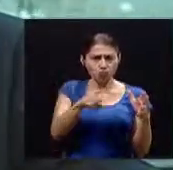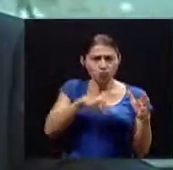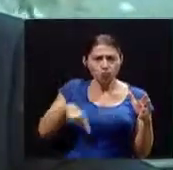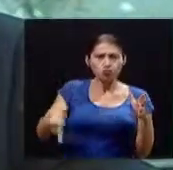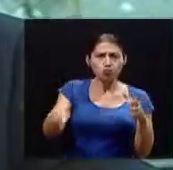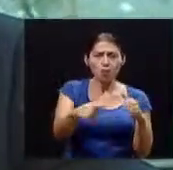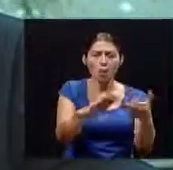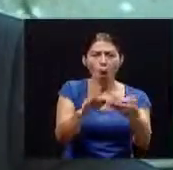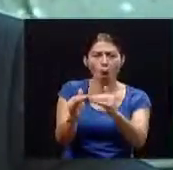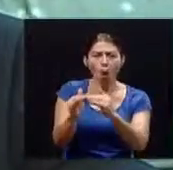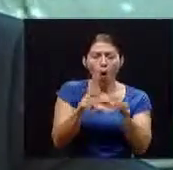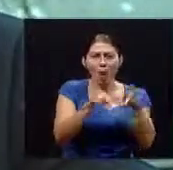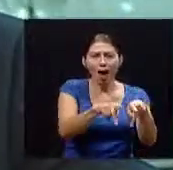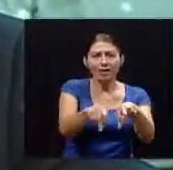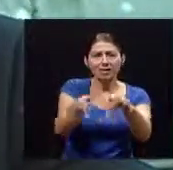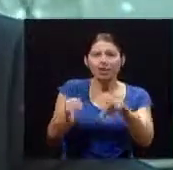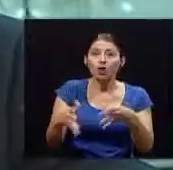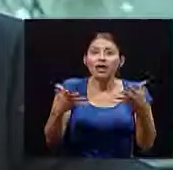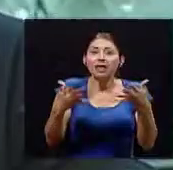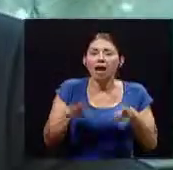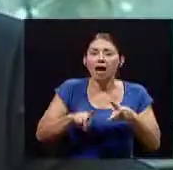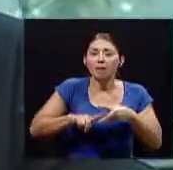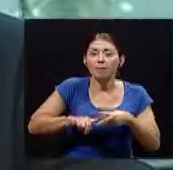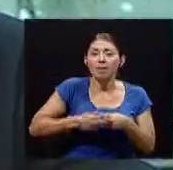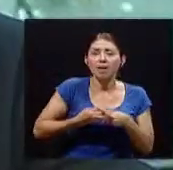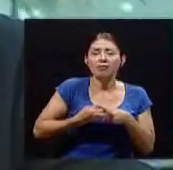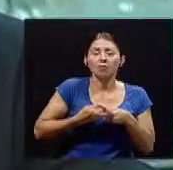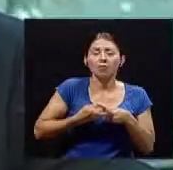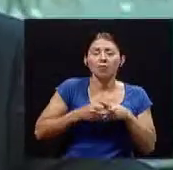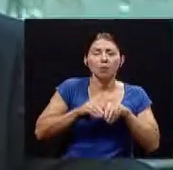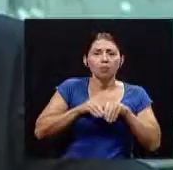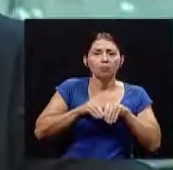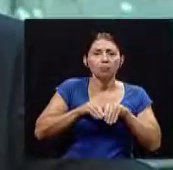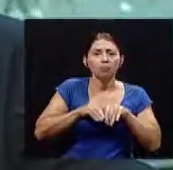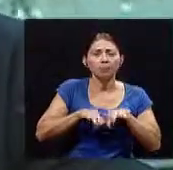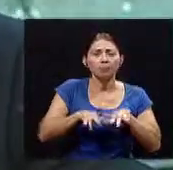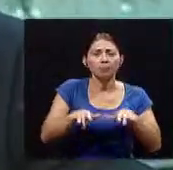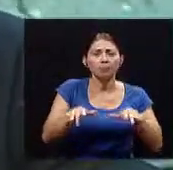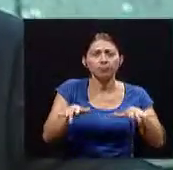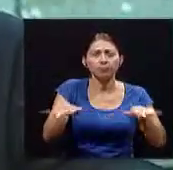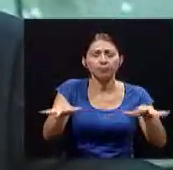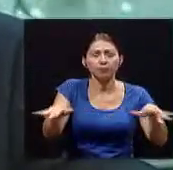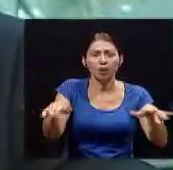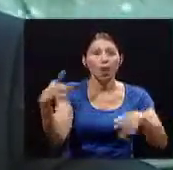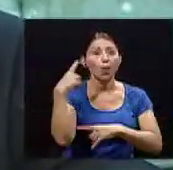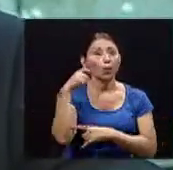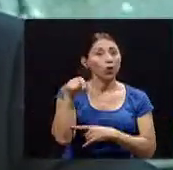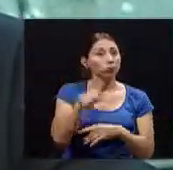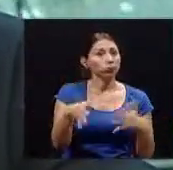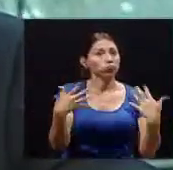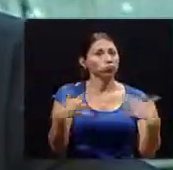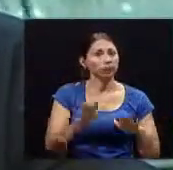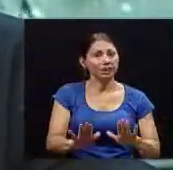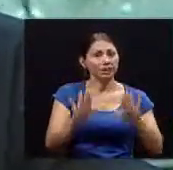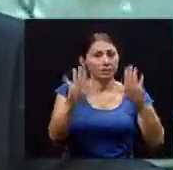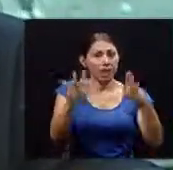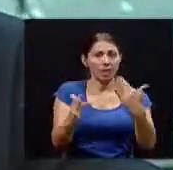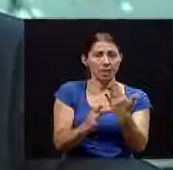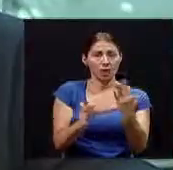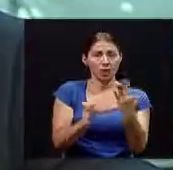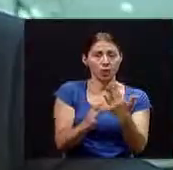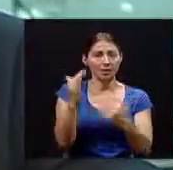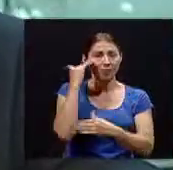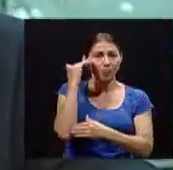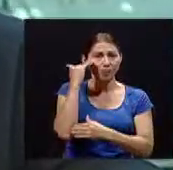de, podríamos decir, de un crecimiento desmedido por ser tan exitoso en el manejo de las tecnologías y el conocimiento,